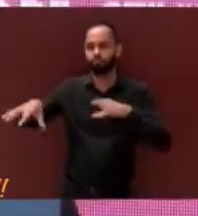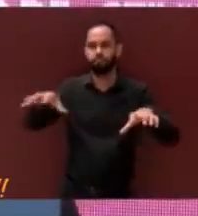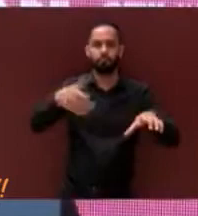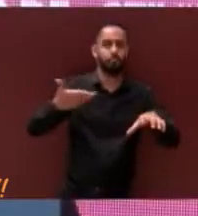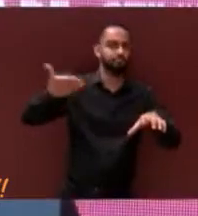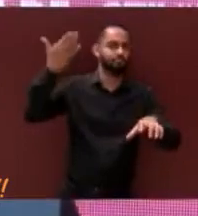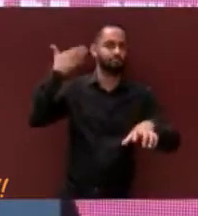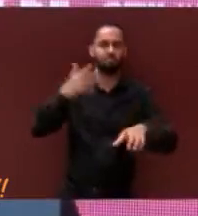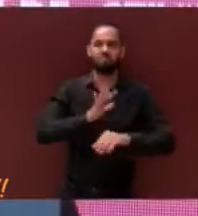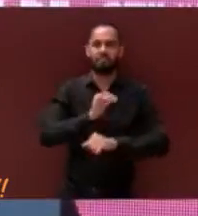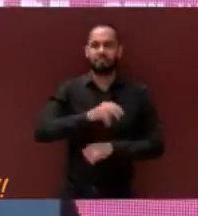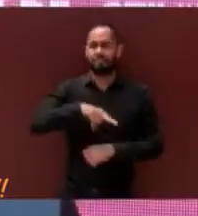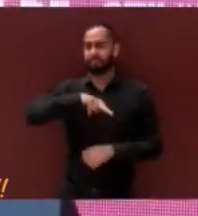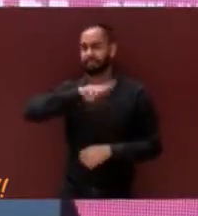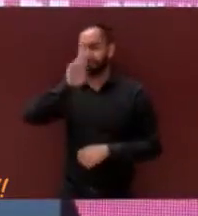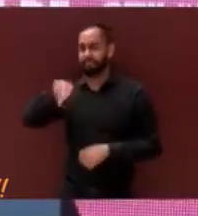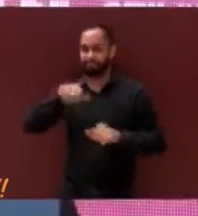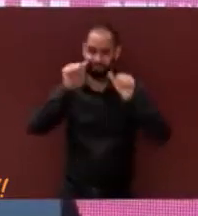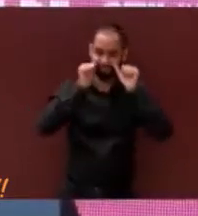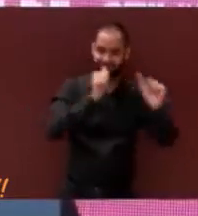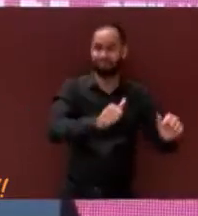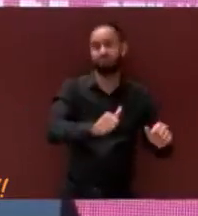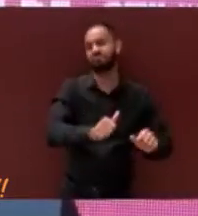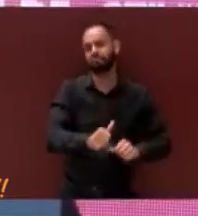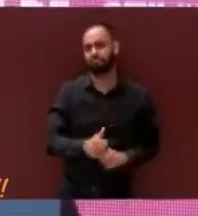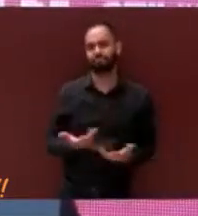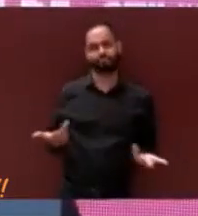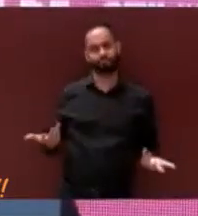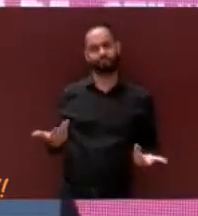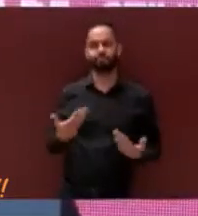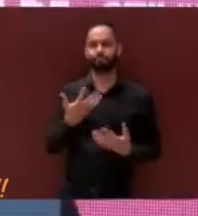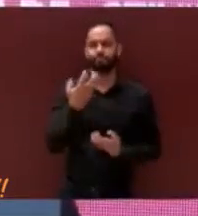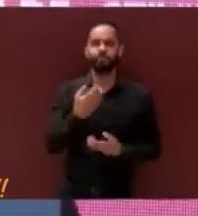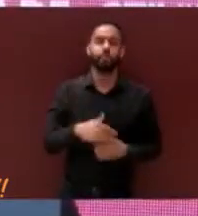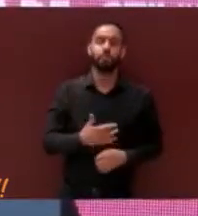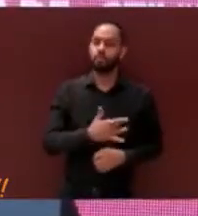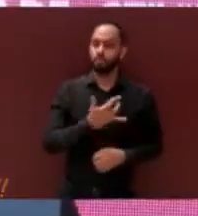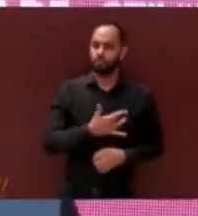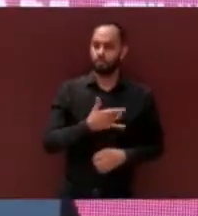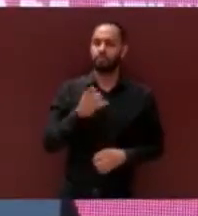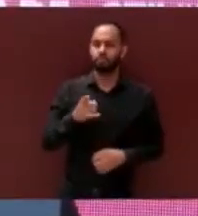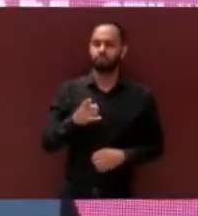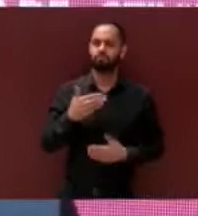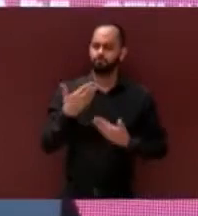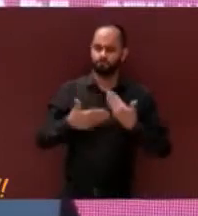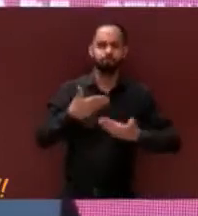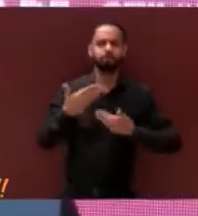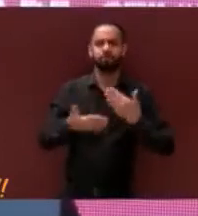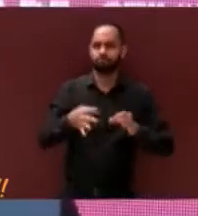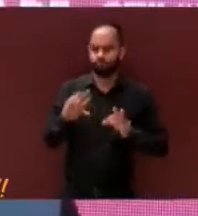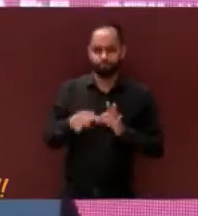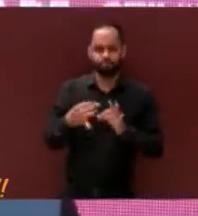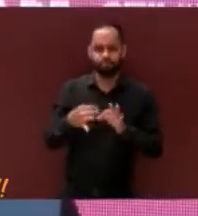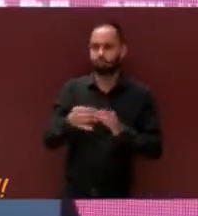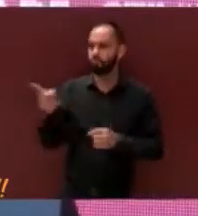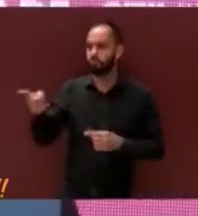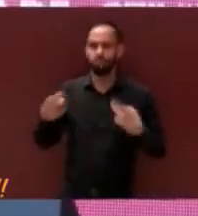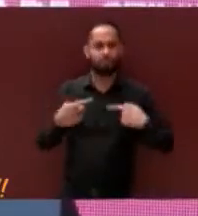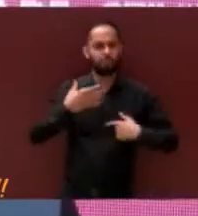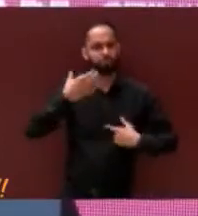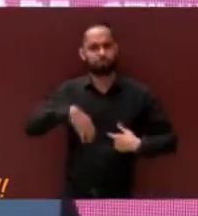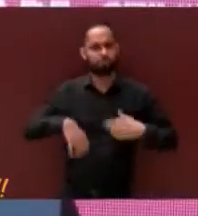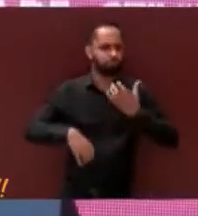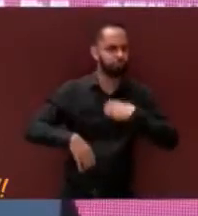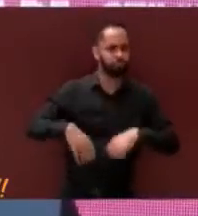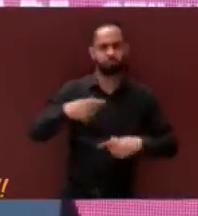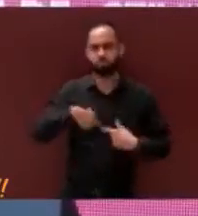nunca atendieron este llamado. Trabajamos en el correcto seguimiento a las quejas sobre servicios públicos,